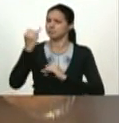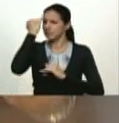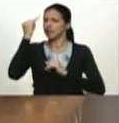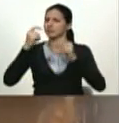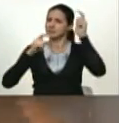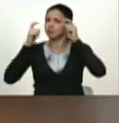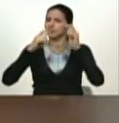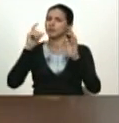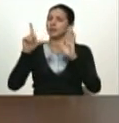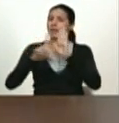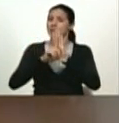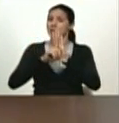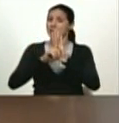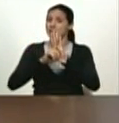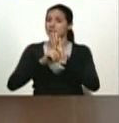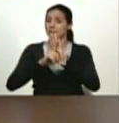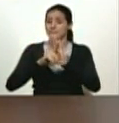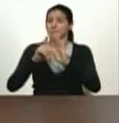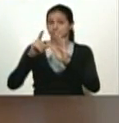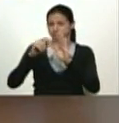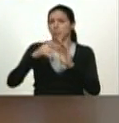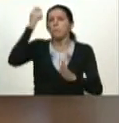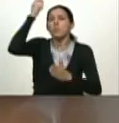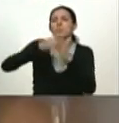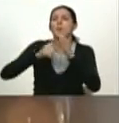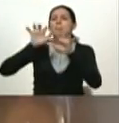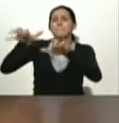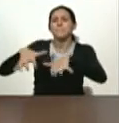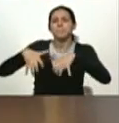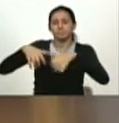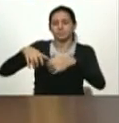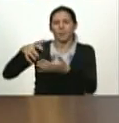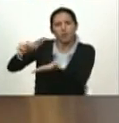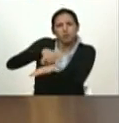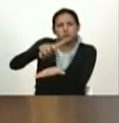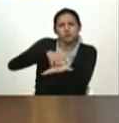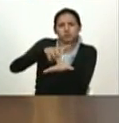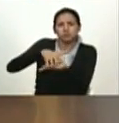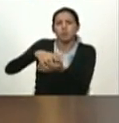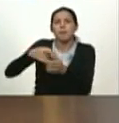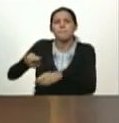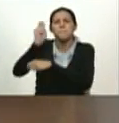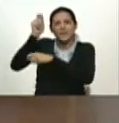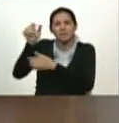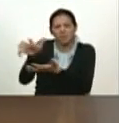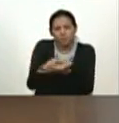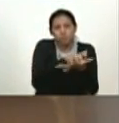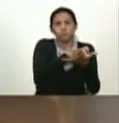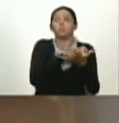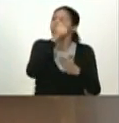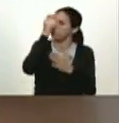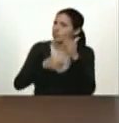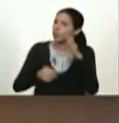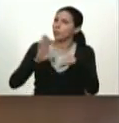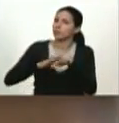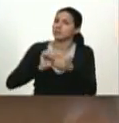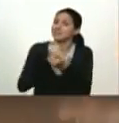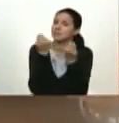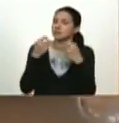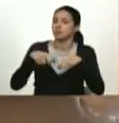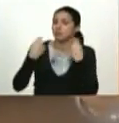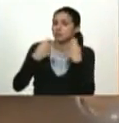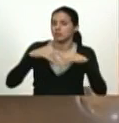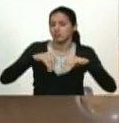arrastre ha habido un florecimiento de toda la capacidad de pesca del país y hay que hacer algunas cositas nada más para que ese movimiento de